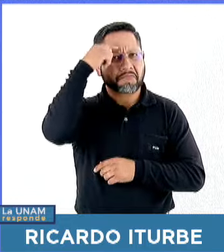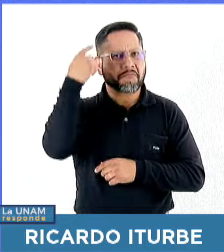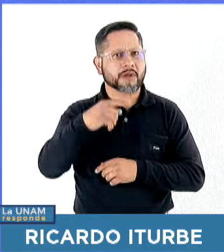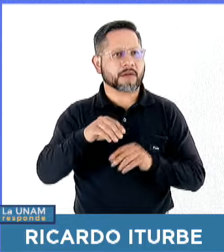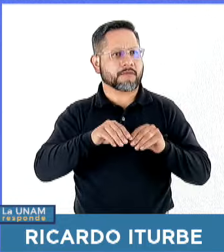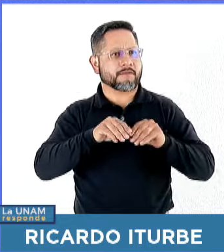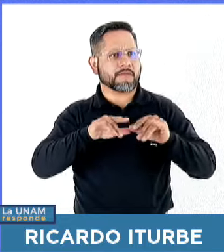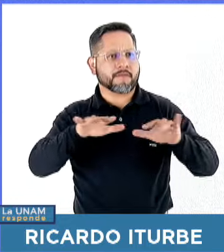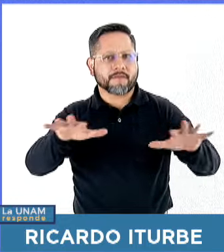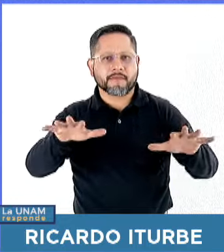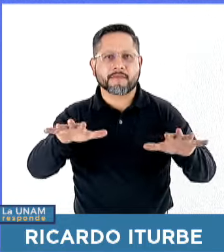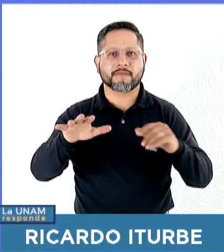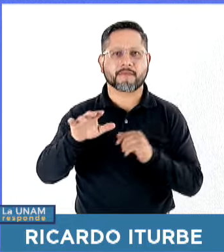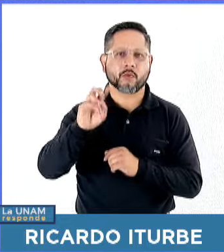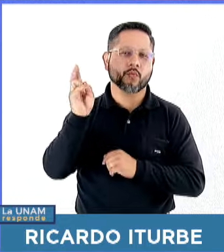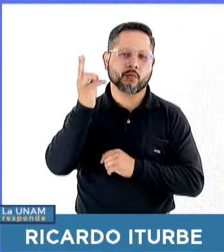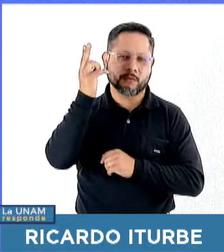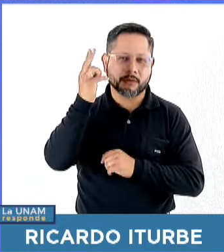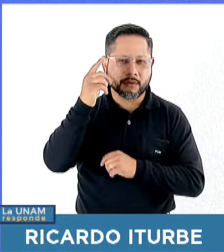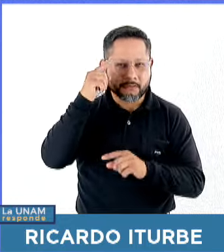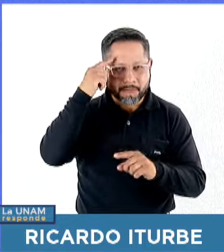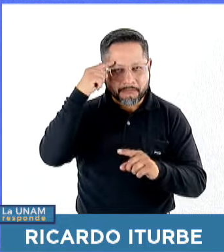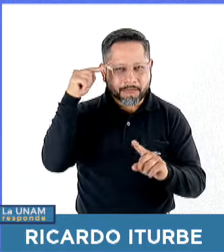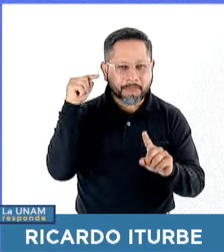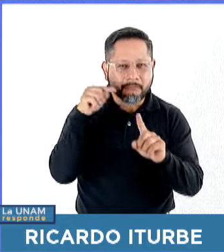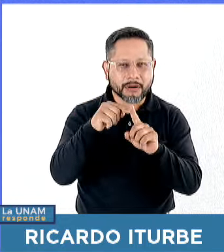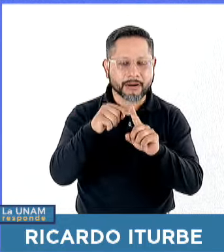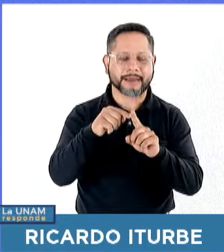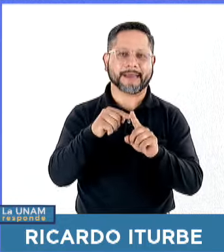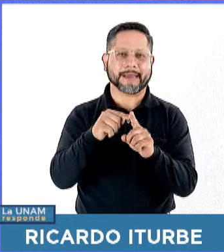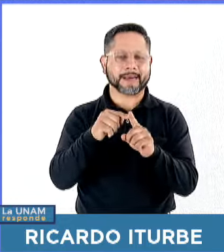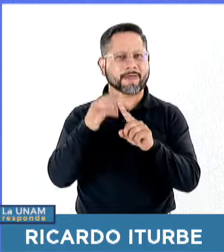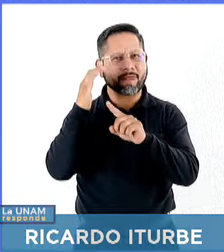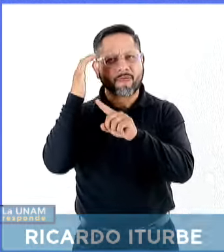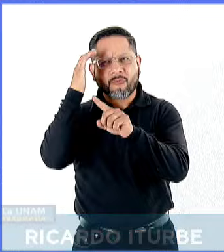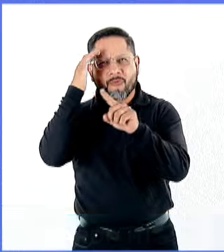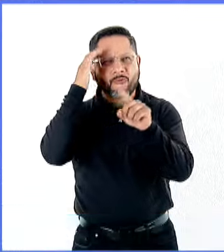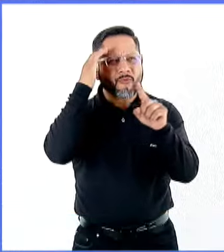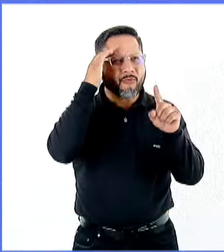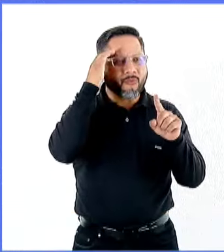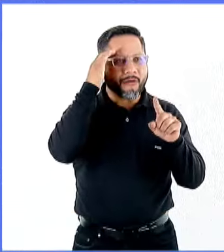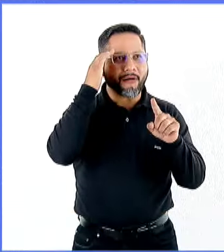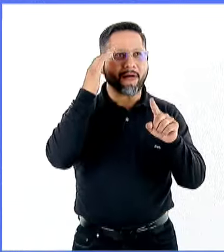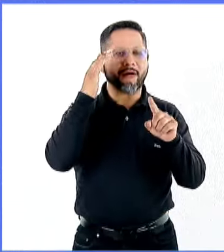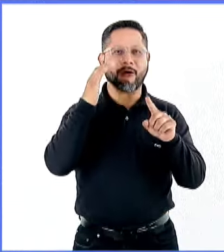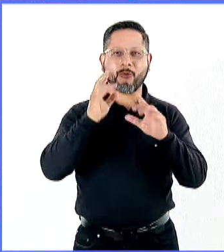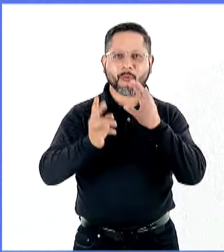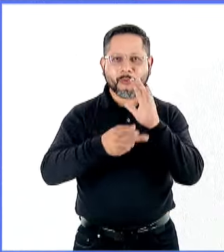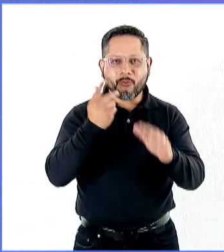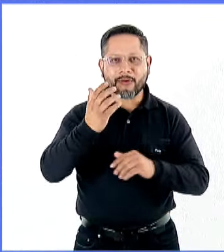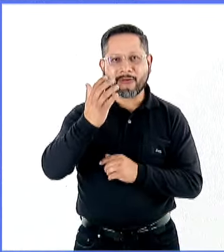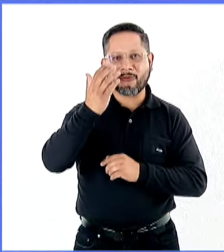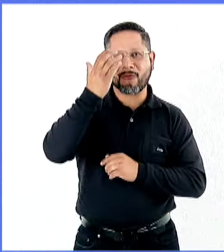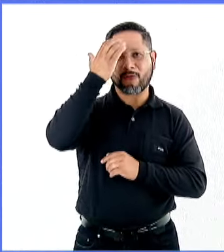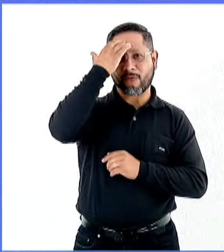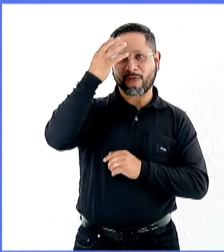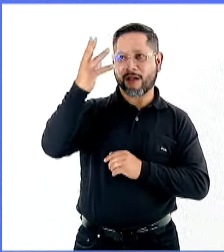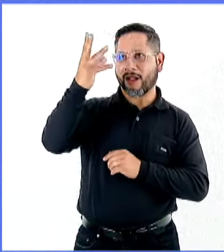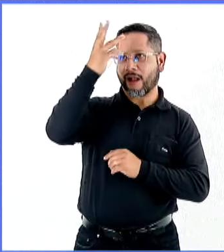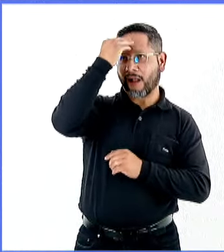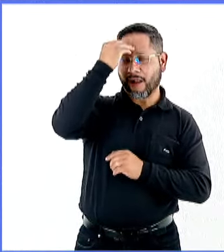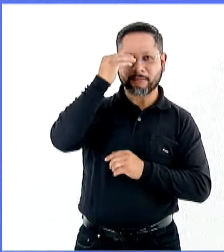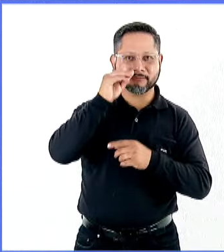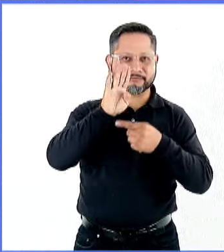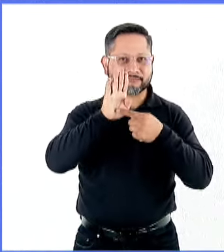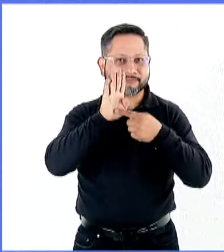universitario que tiene el objetivo de conocer, descubrir o reconocer y redescubrir todo ese conocimiento y